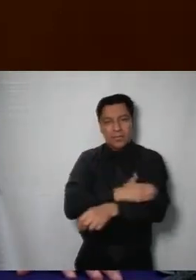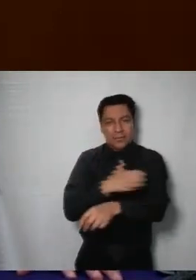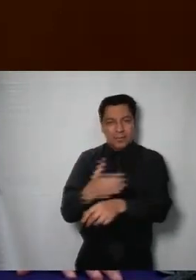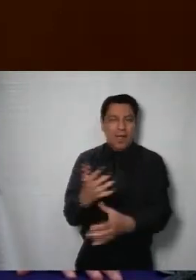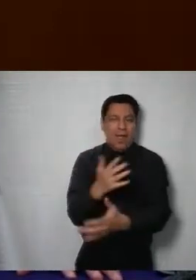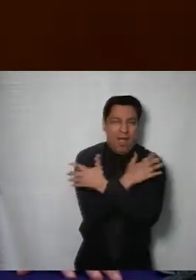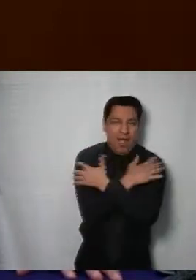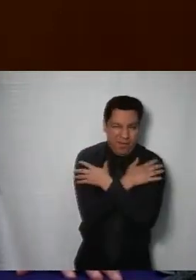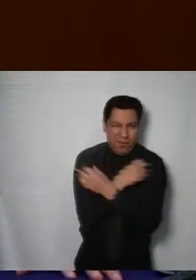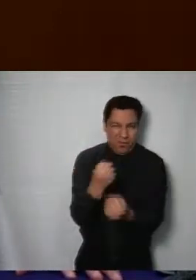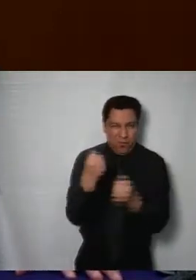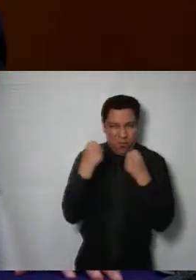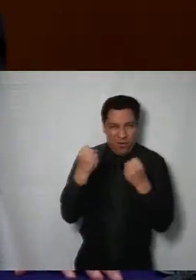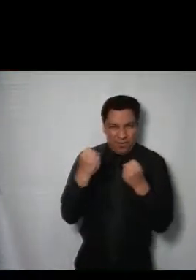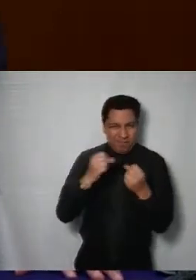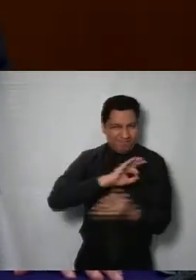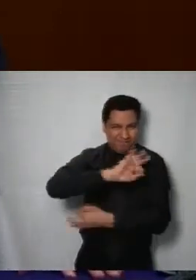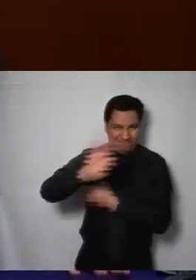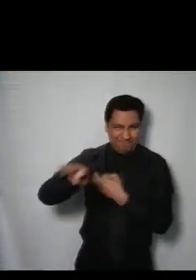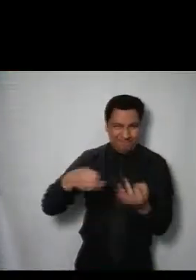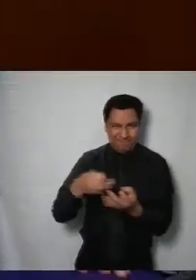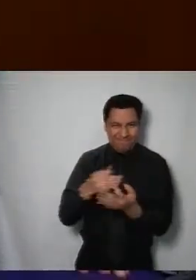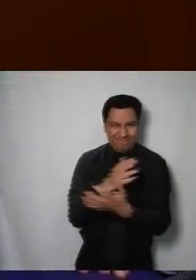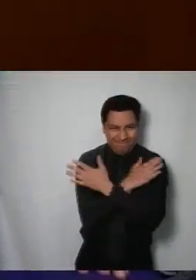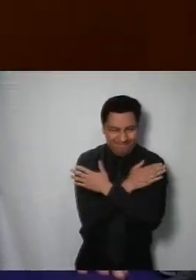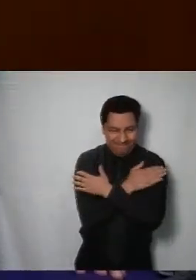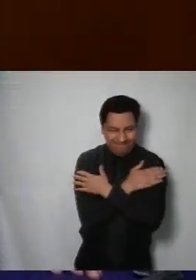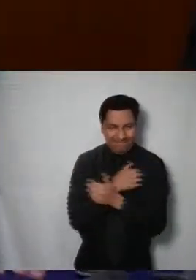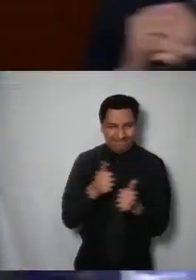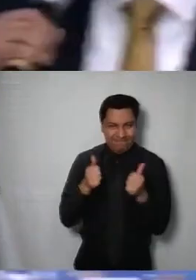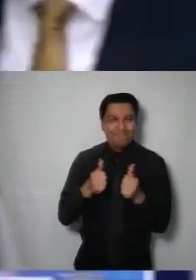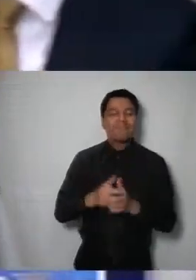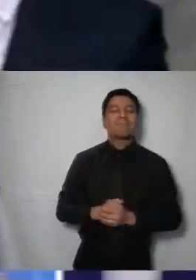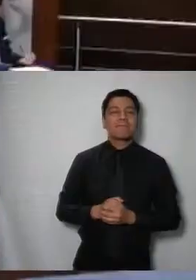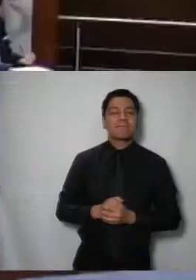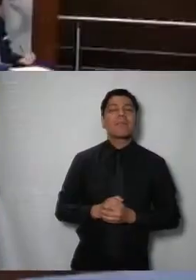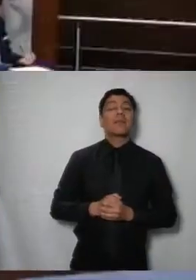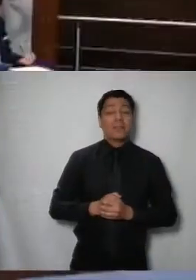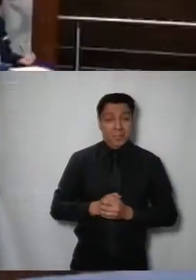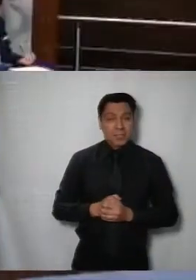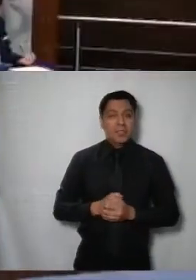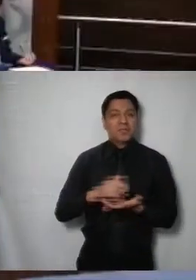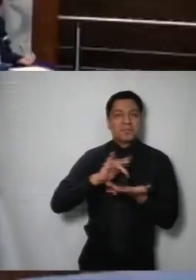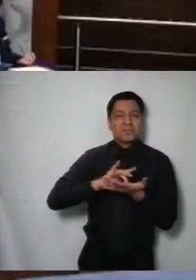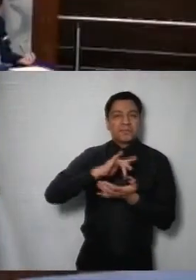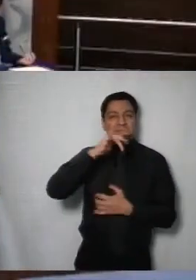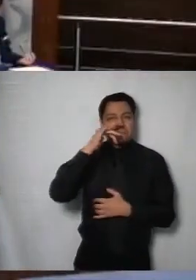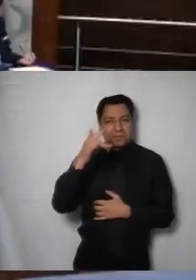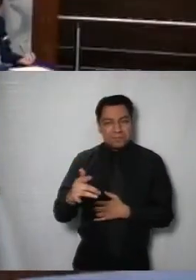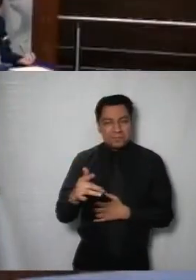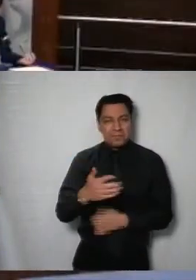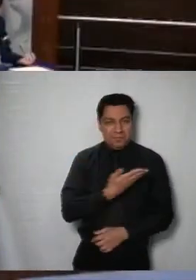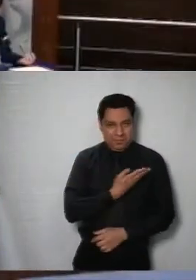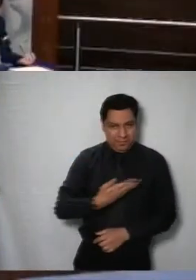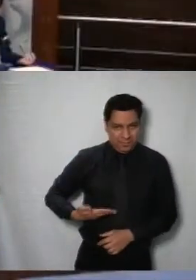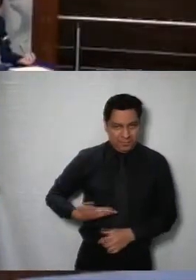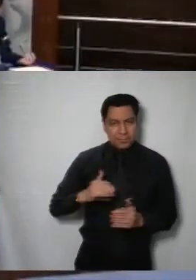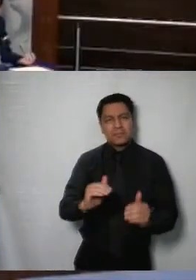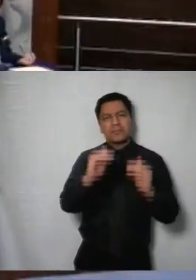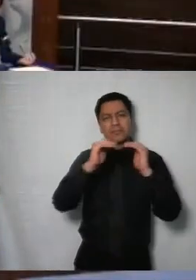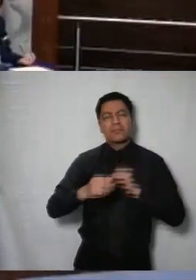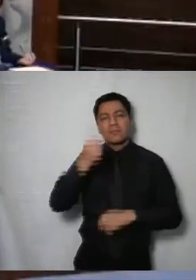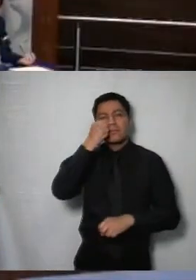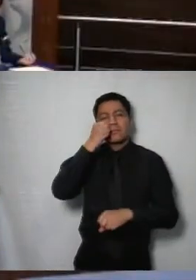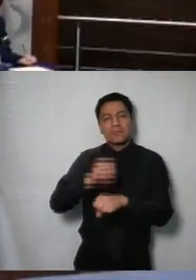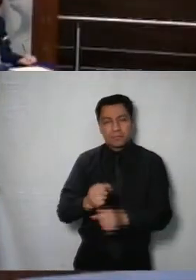un abrazo fuerte a la distancia muchas gracias comisionado Julio Sarbonilla Gutiérrez adelante secretaria ya